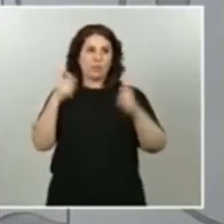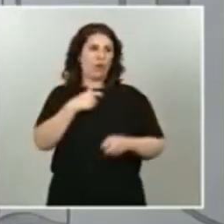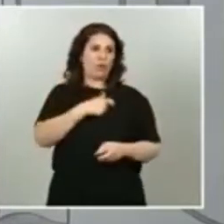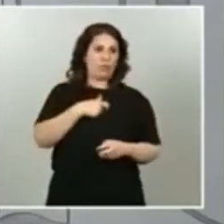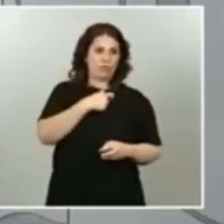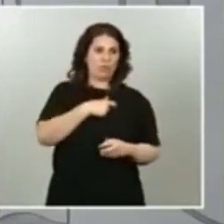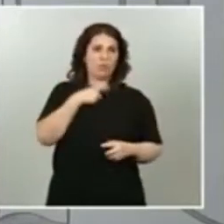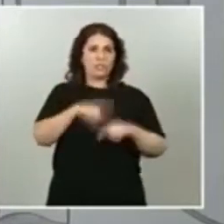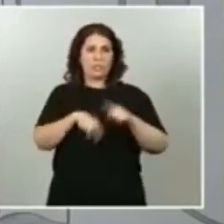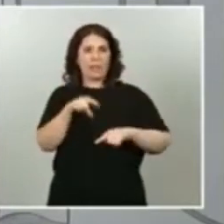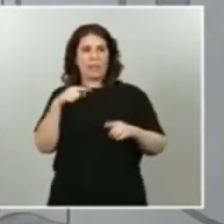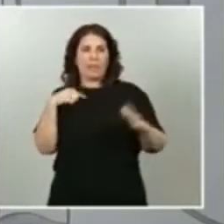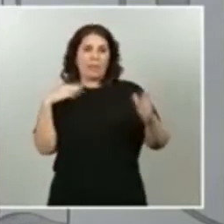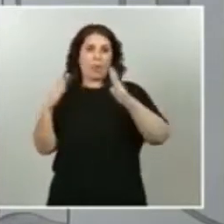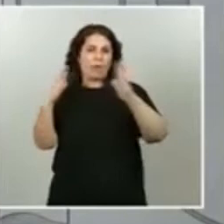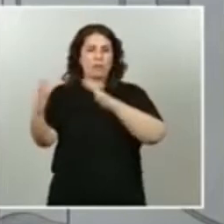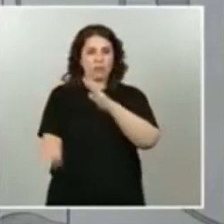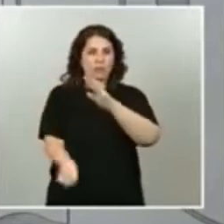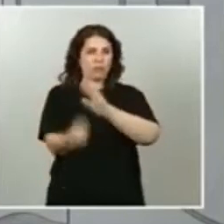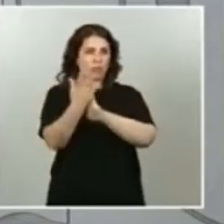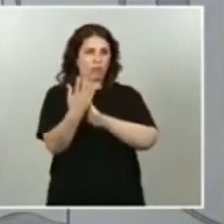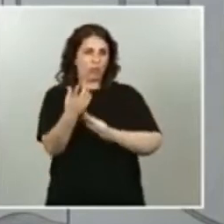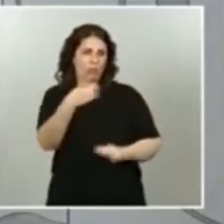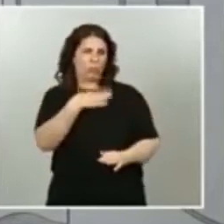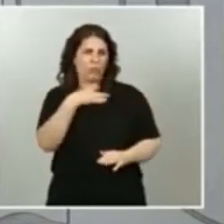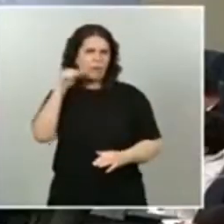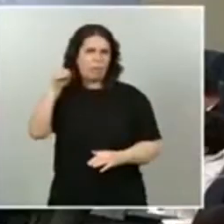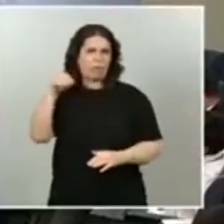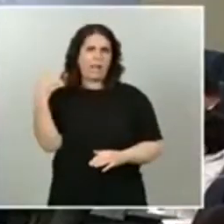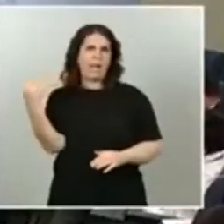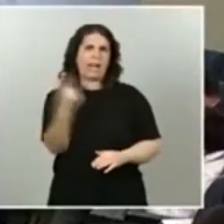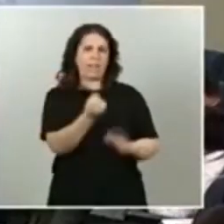se planteen y pueden ustedes preguntarle a cada uno de los portavoces.